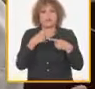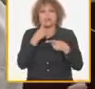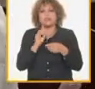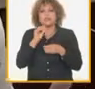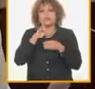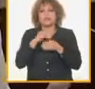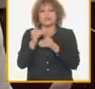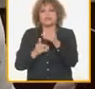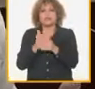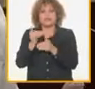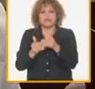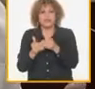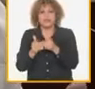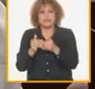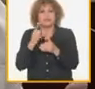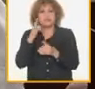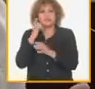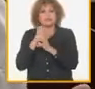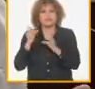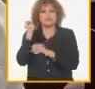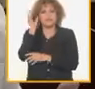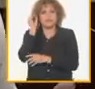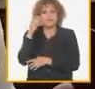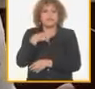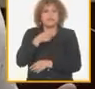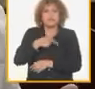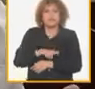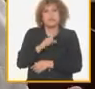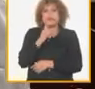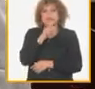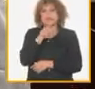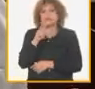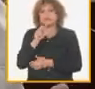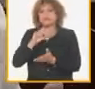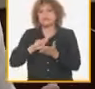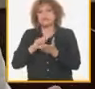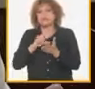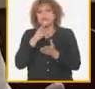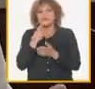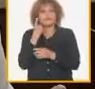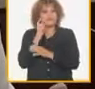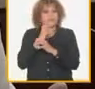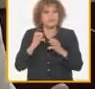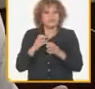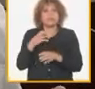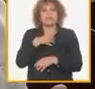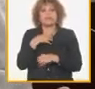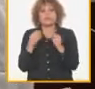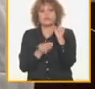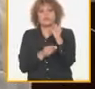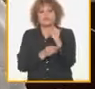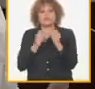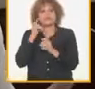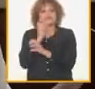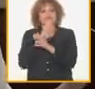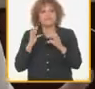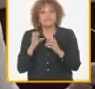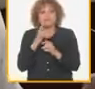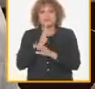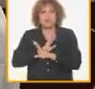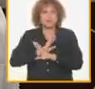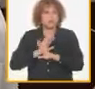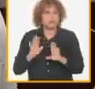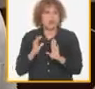adelantos de la ciencia y la innovación si tenemos 22 centros científicos si tenemos un potencial científico ya se aprobó